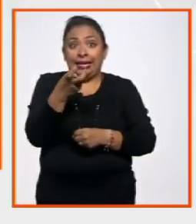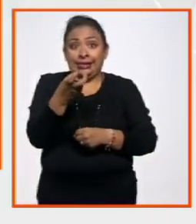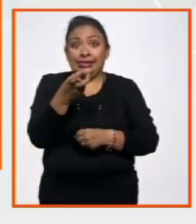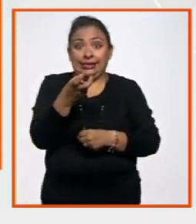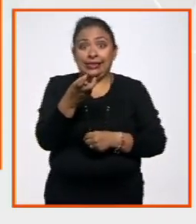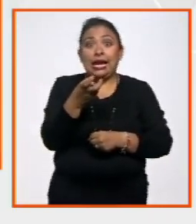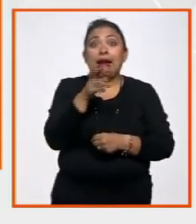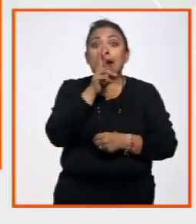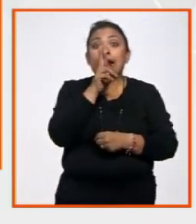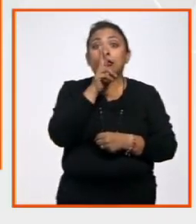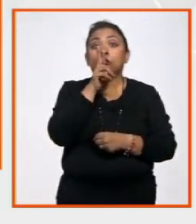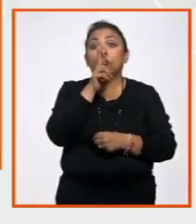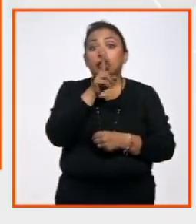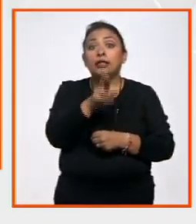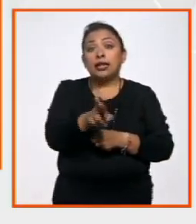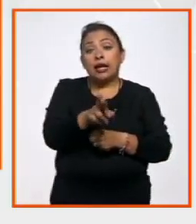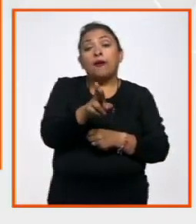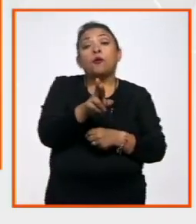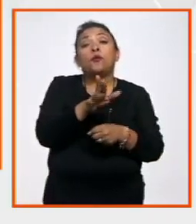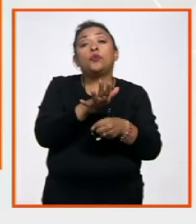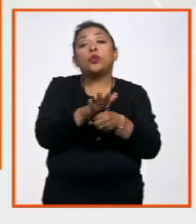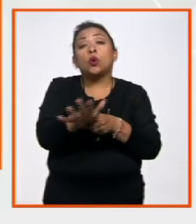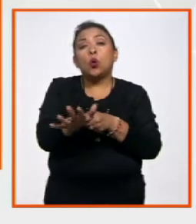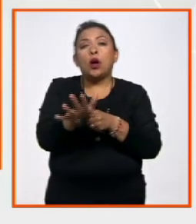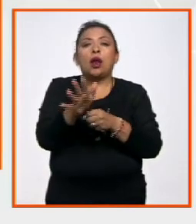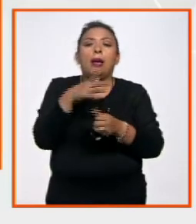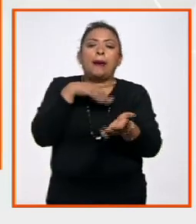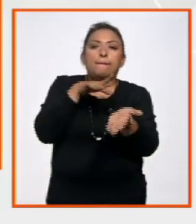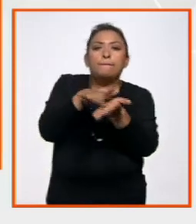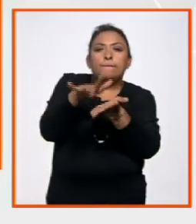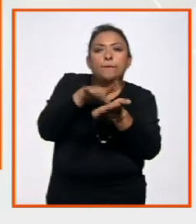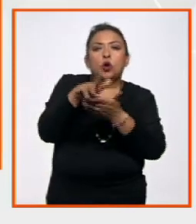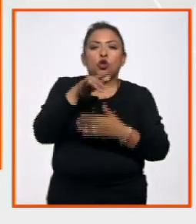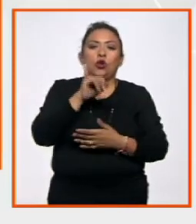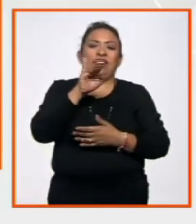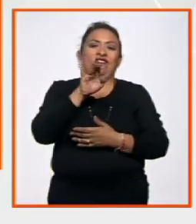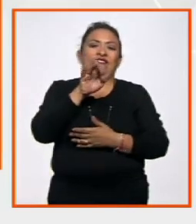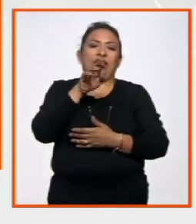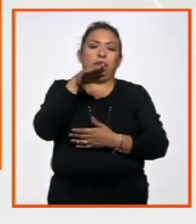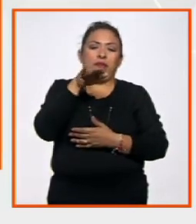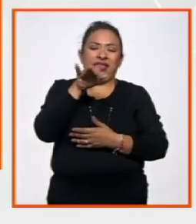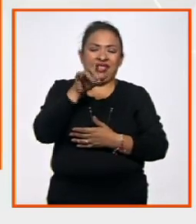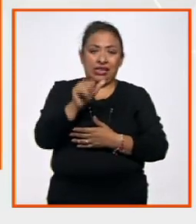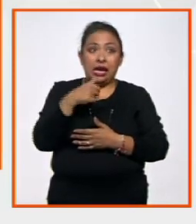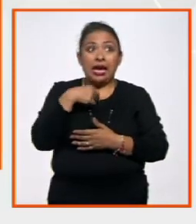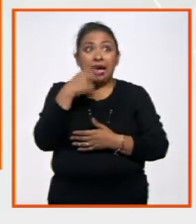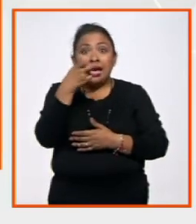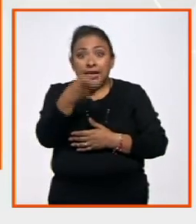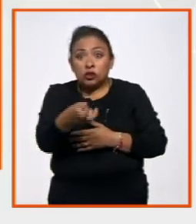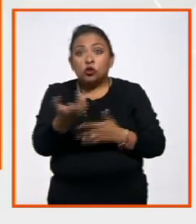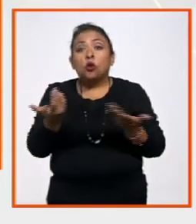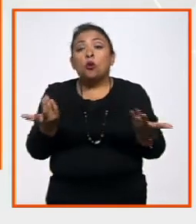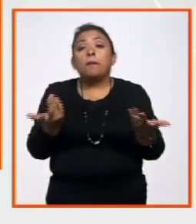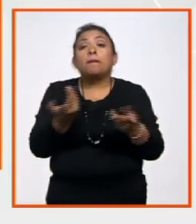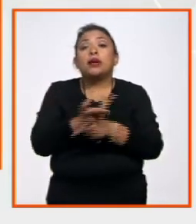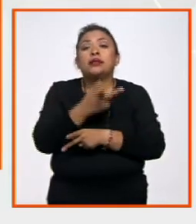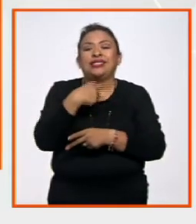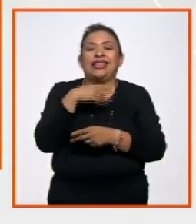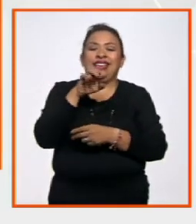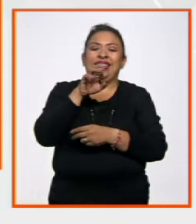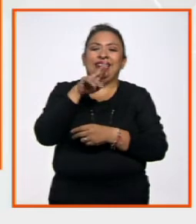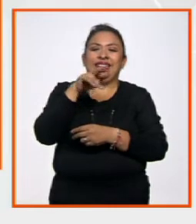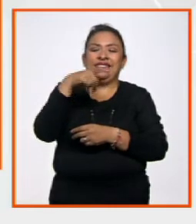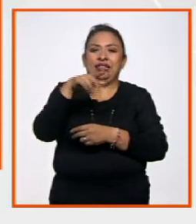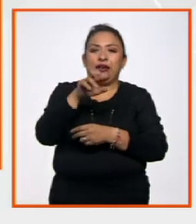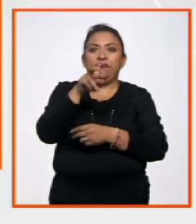el resultado de un apoyo de IBER Media. Esto es lo que hace Enrique Vargas desde